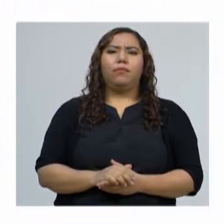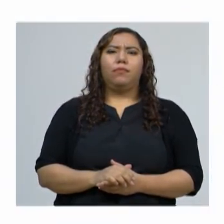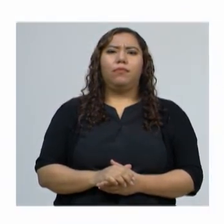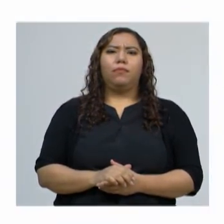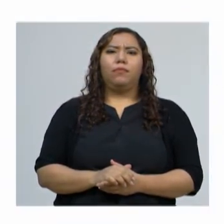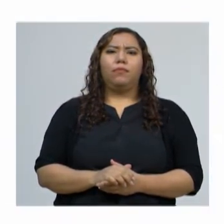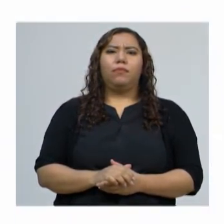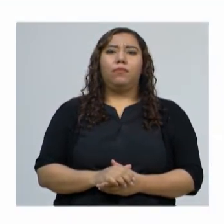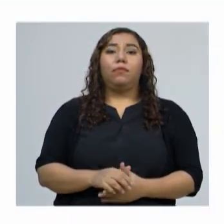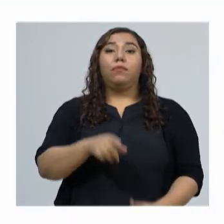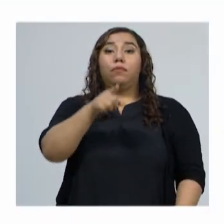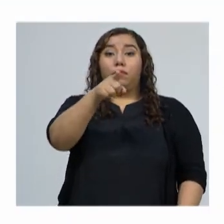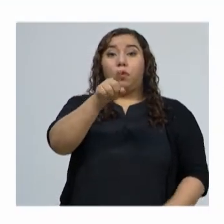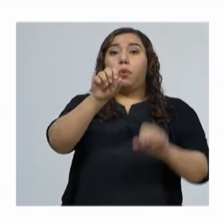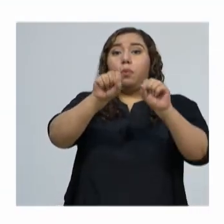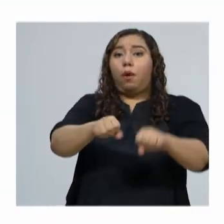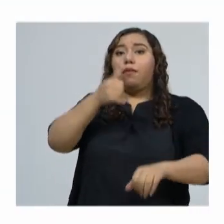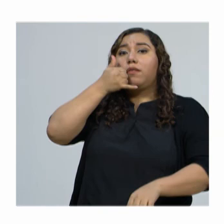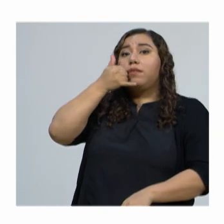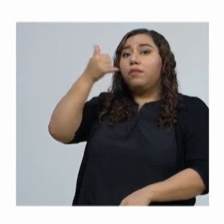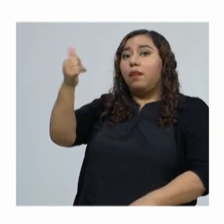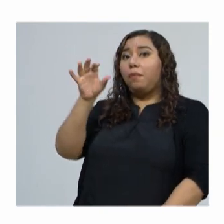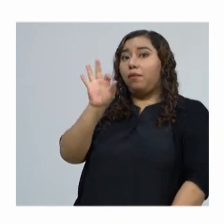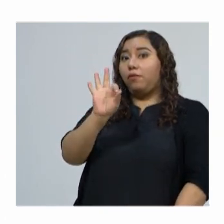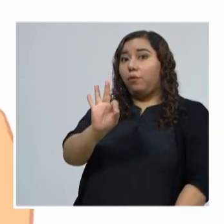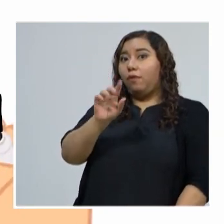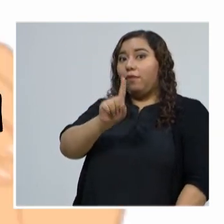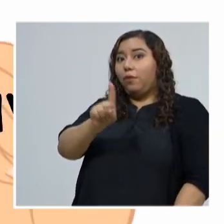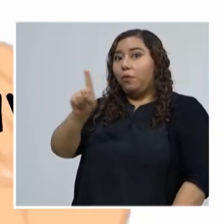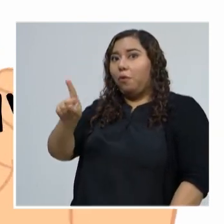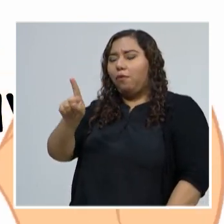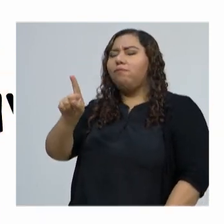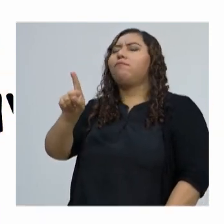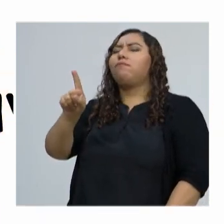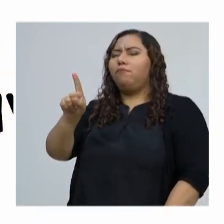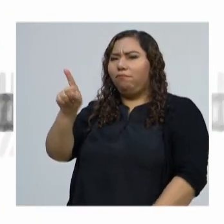Una llamada al 911 podría ser de ayuda.